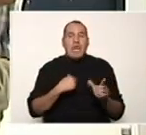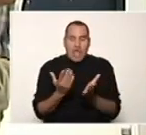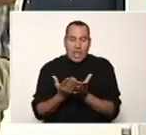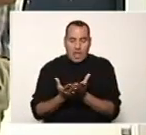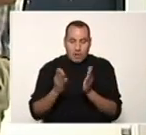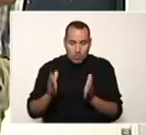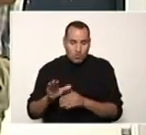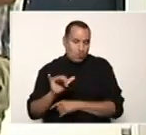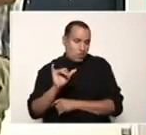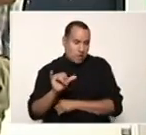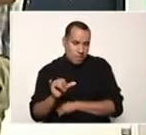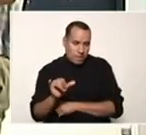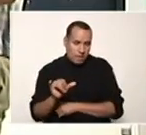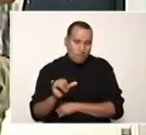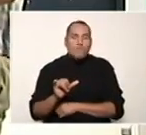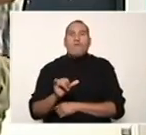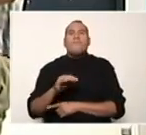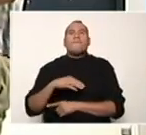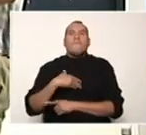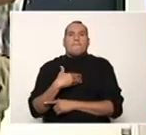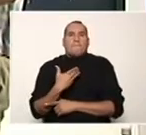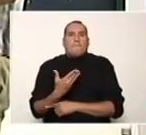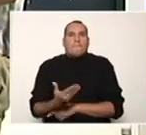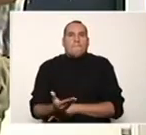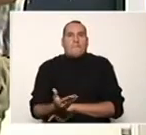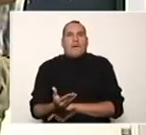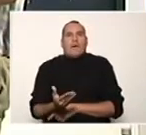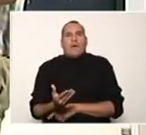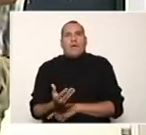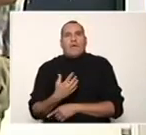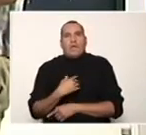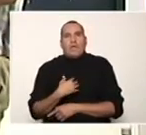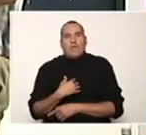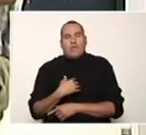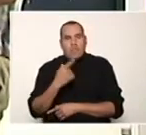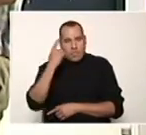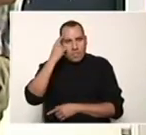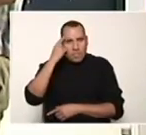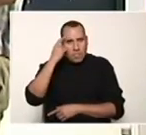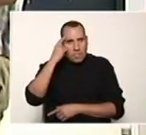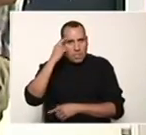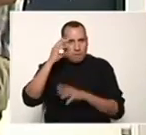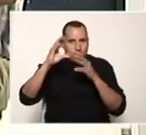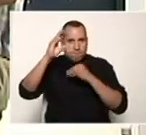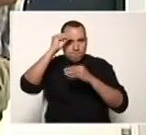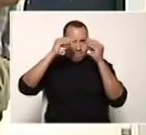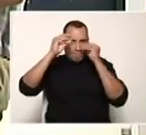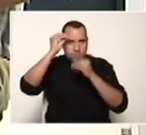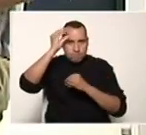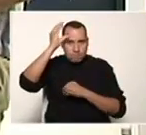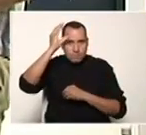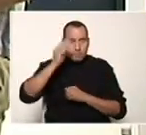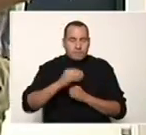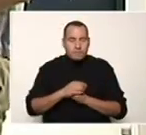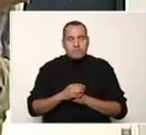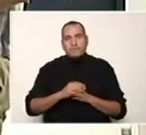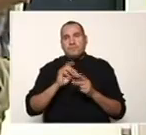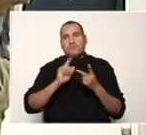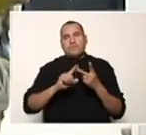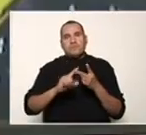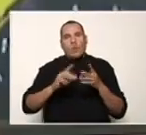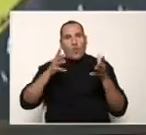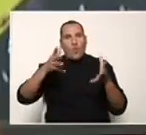estudiante pueda también estar en igualdad de condiciones con relación al resto de los estudiantes. Otra sugerencia